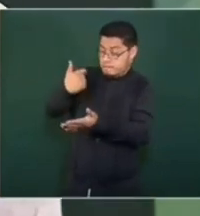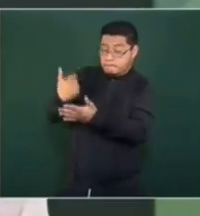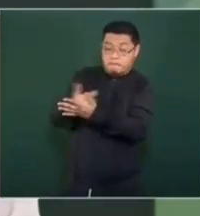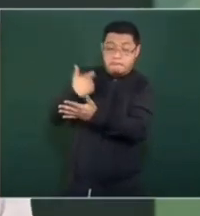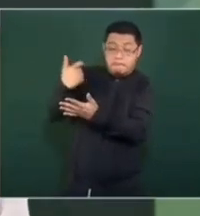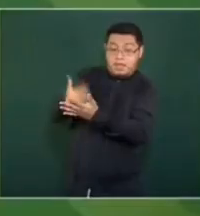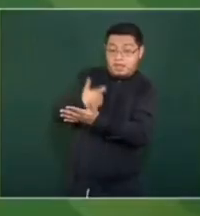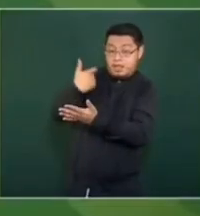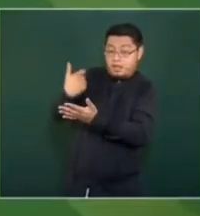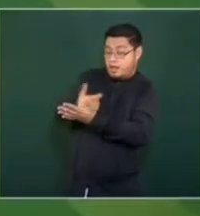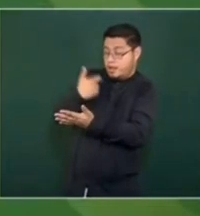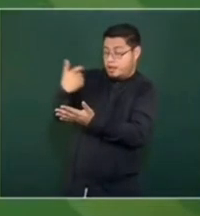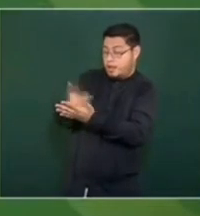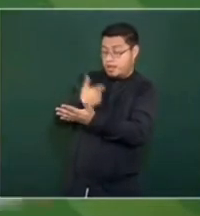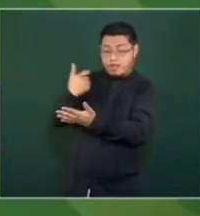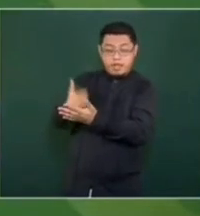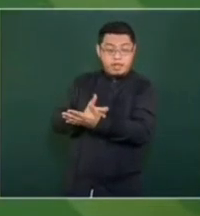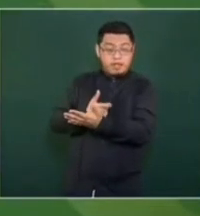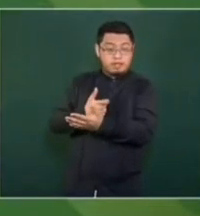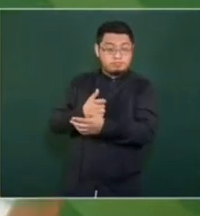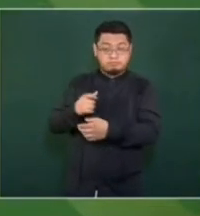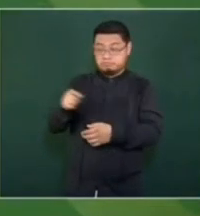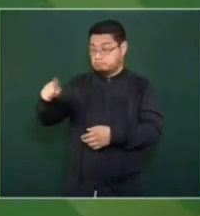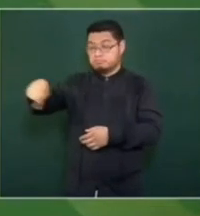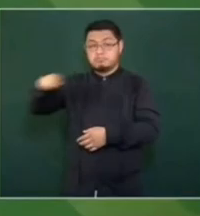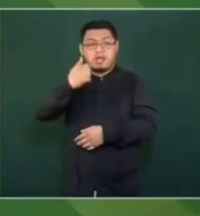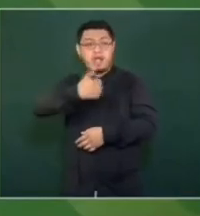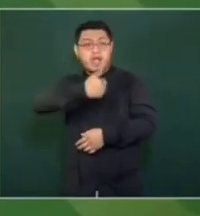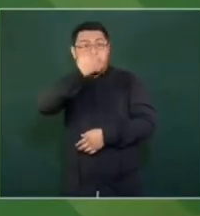a estudiantes.